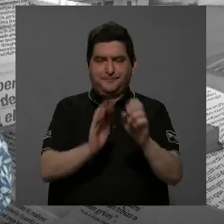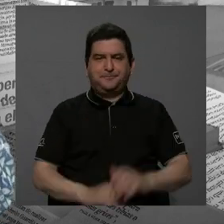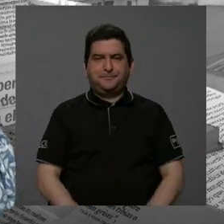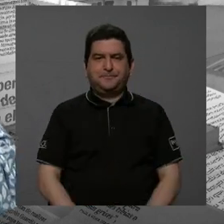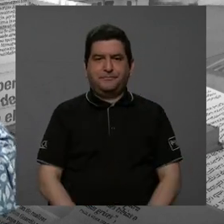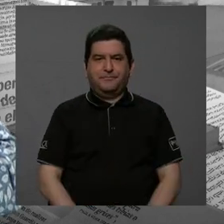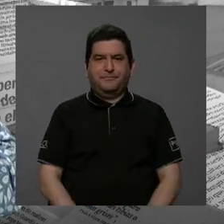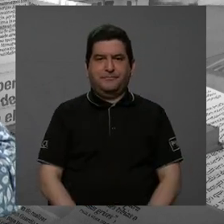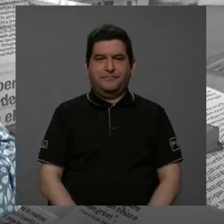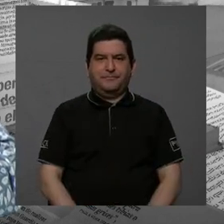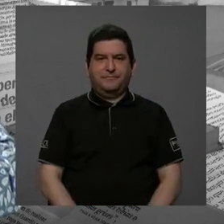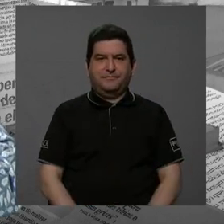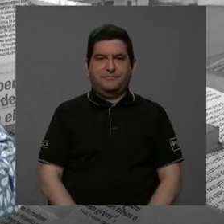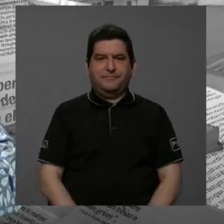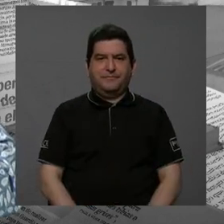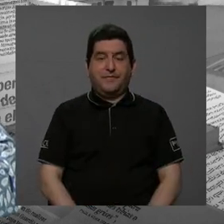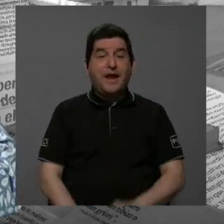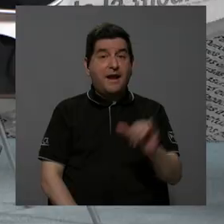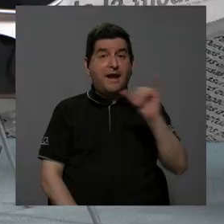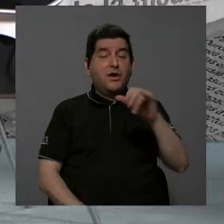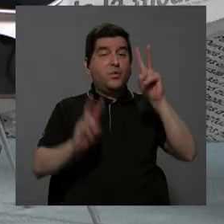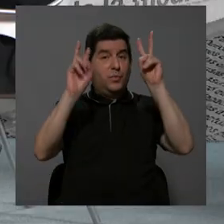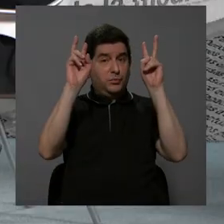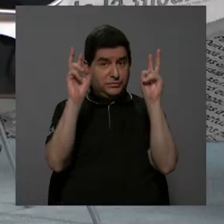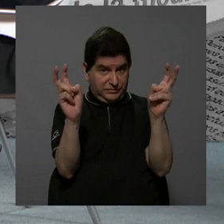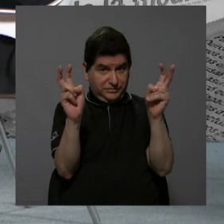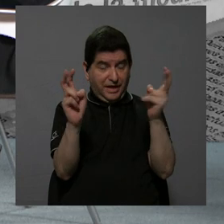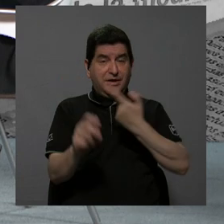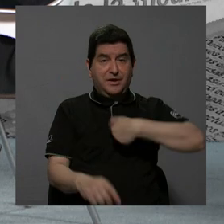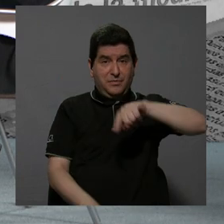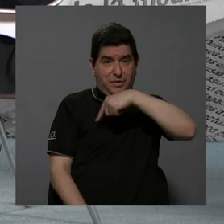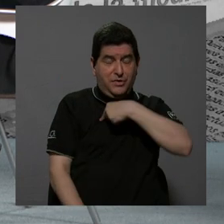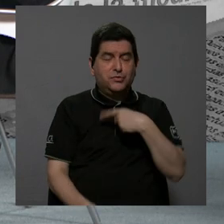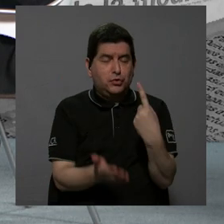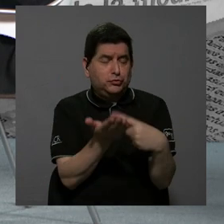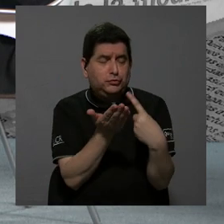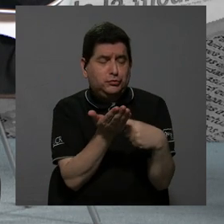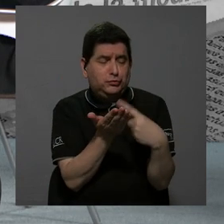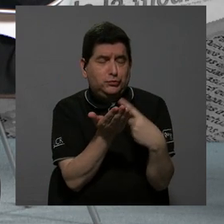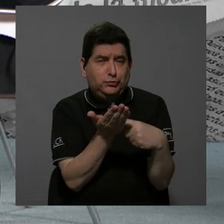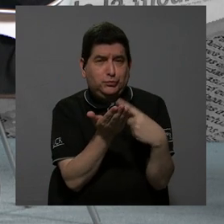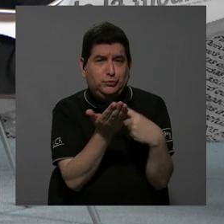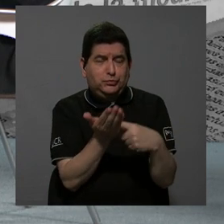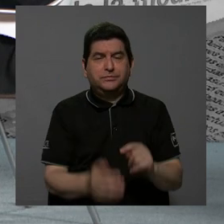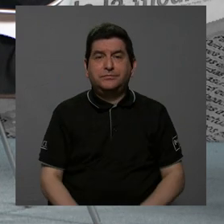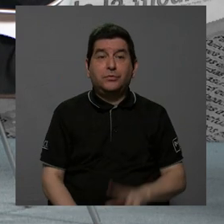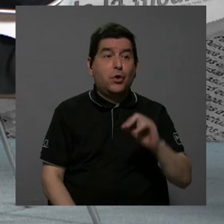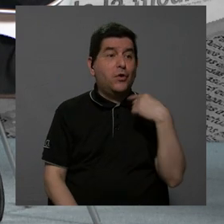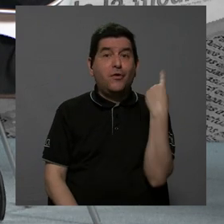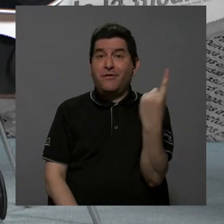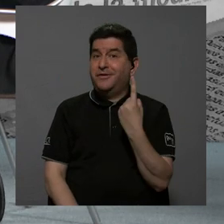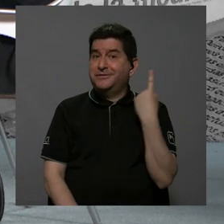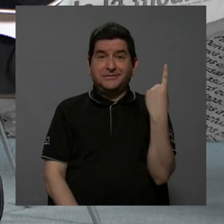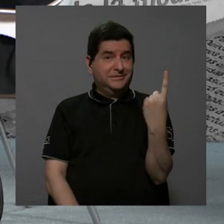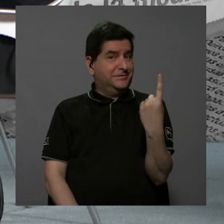Y esto también es un tema que tenemos sobre la mesa, que es un tema a discutir, porque no siempre